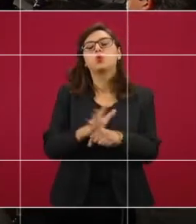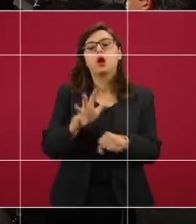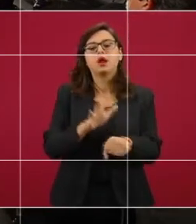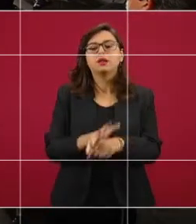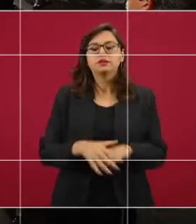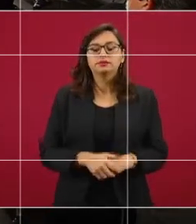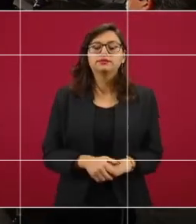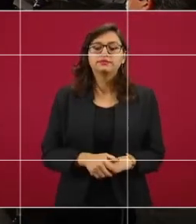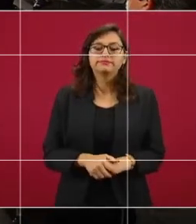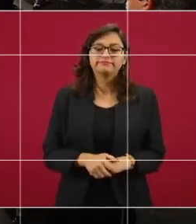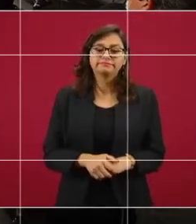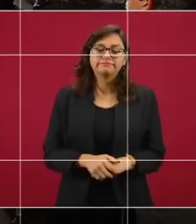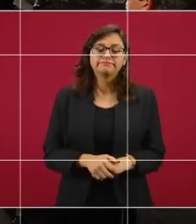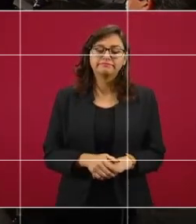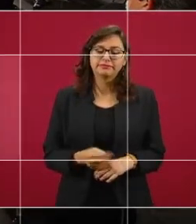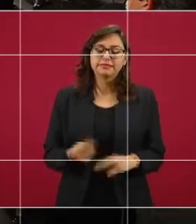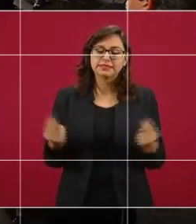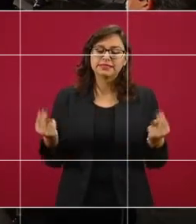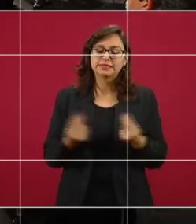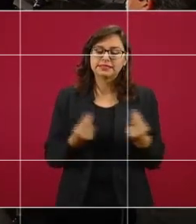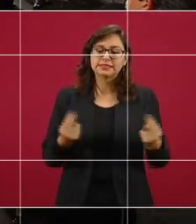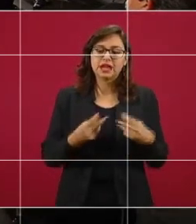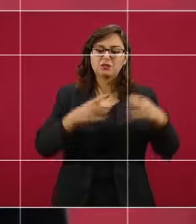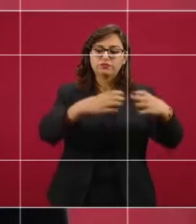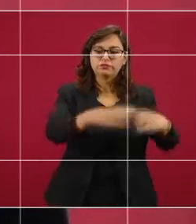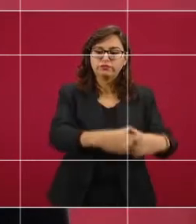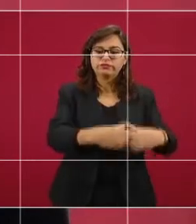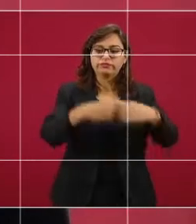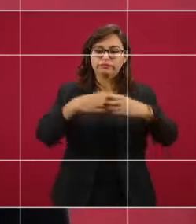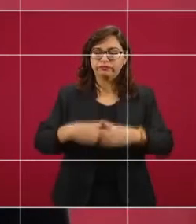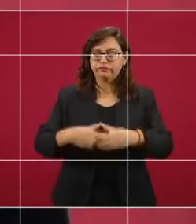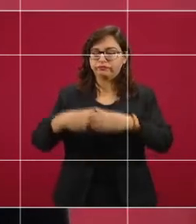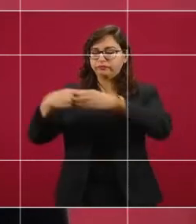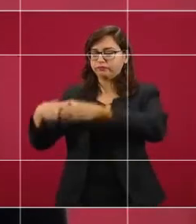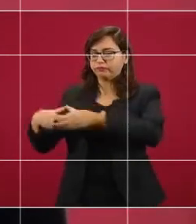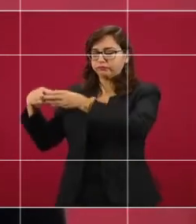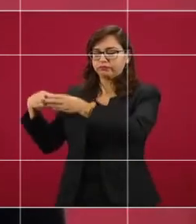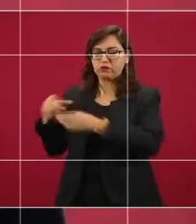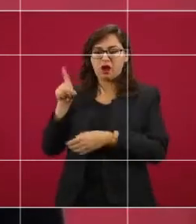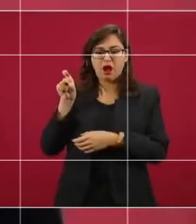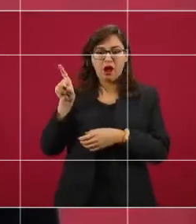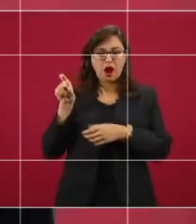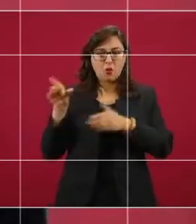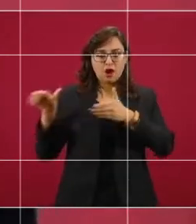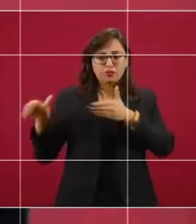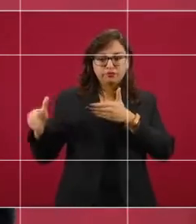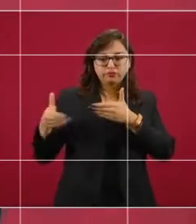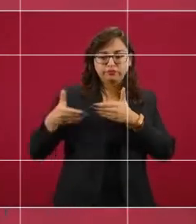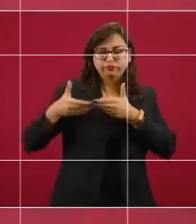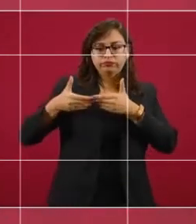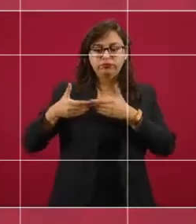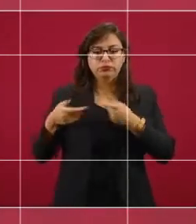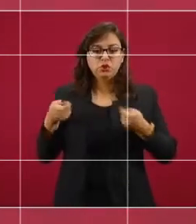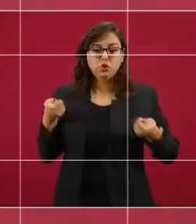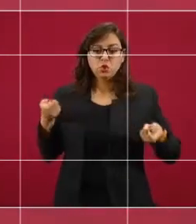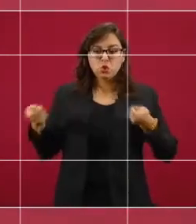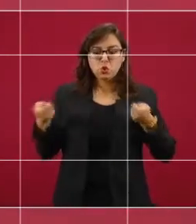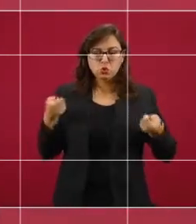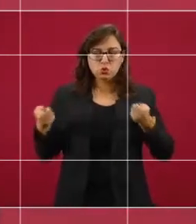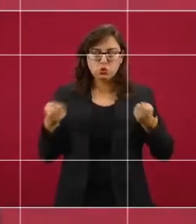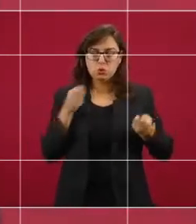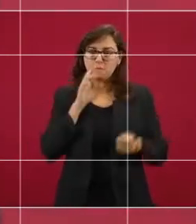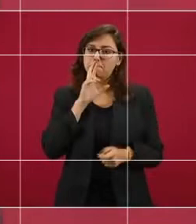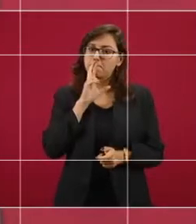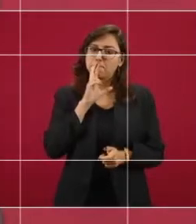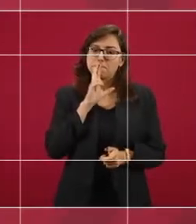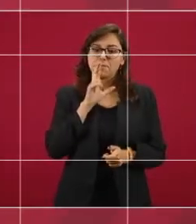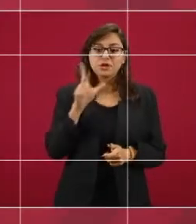un mayor control de estas presas, que todavía, desgraciadamente,